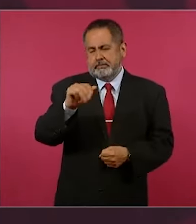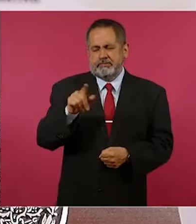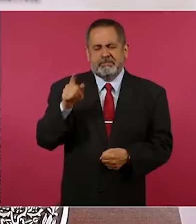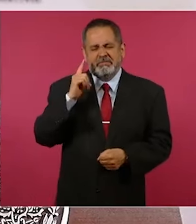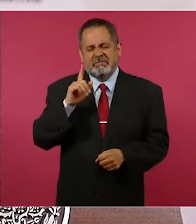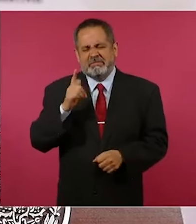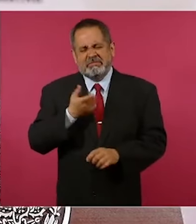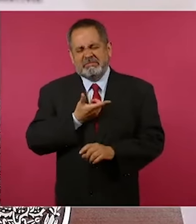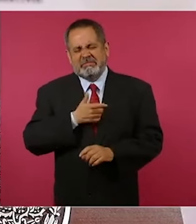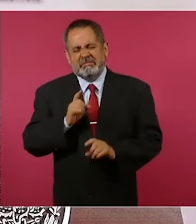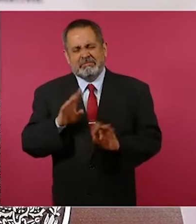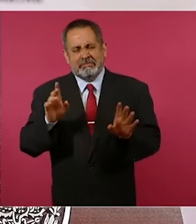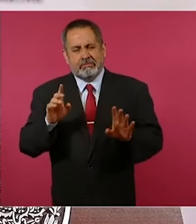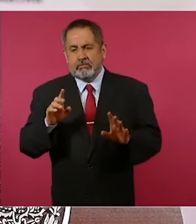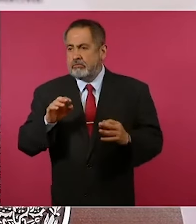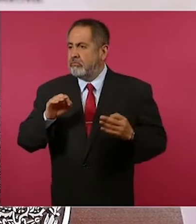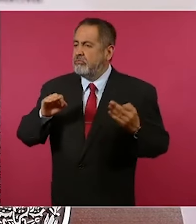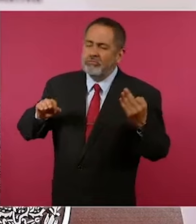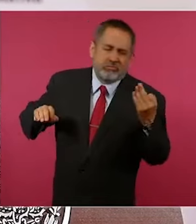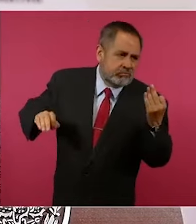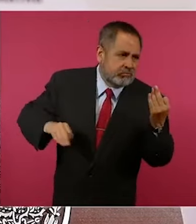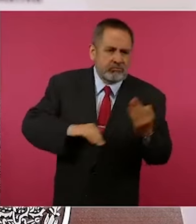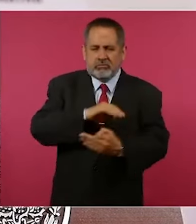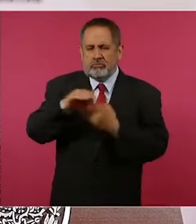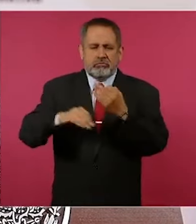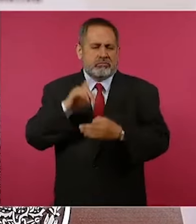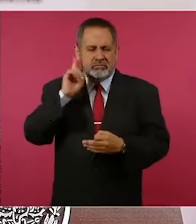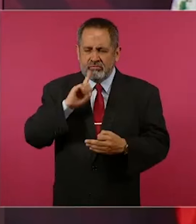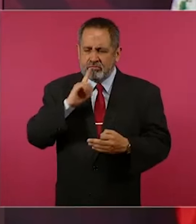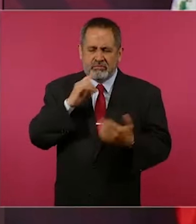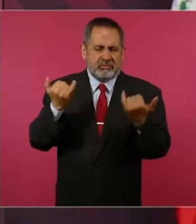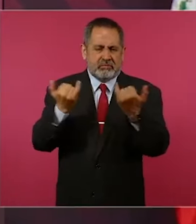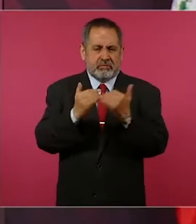porque todas las mujeres son iguales.